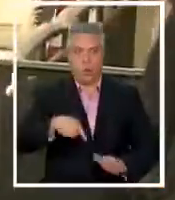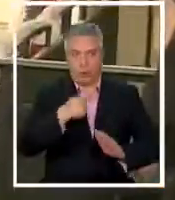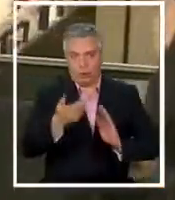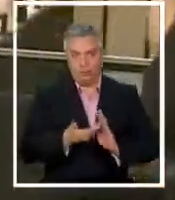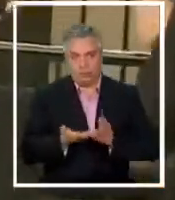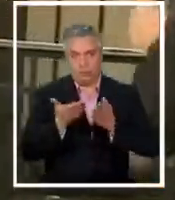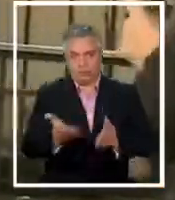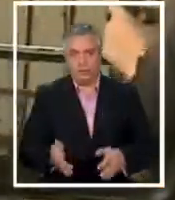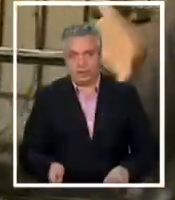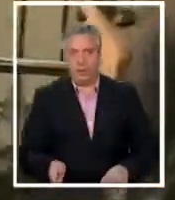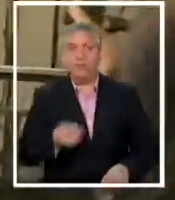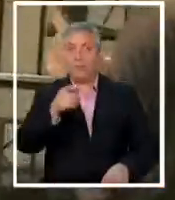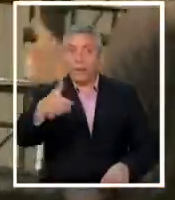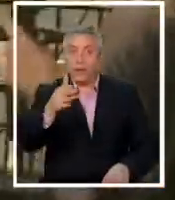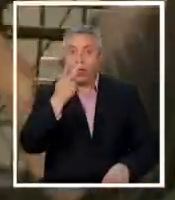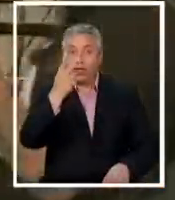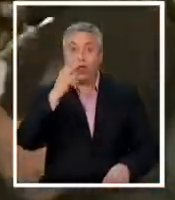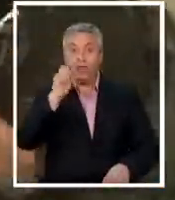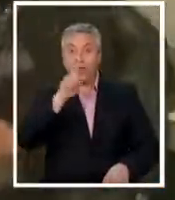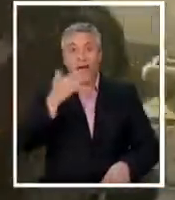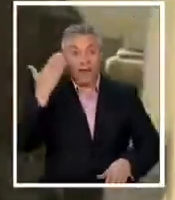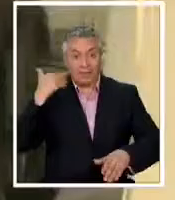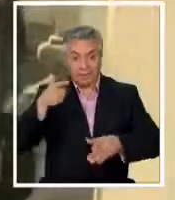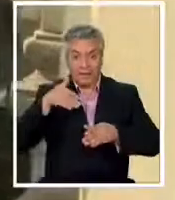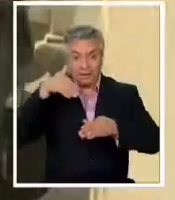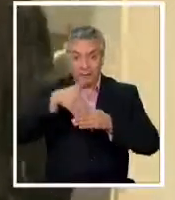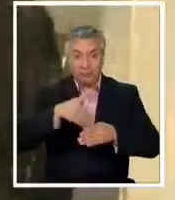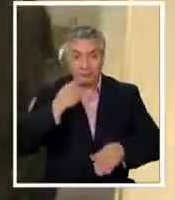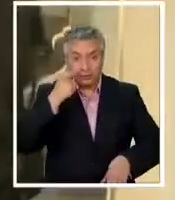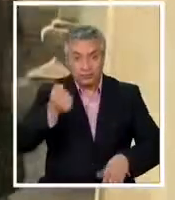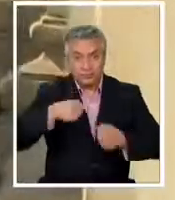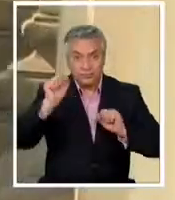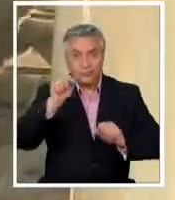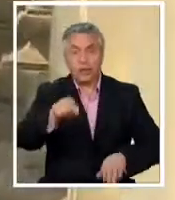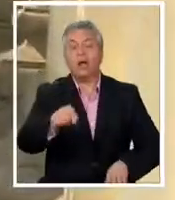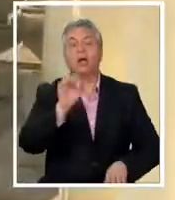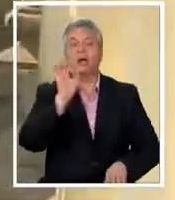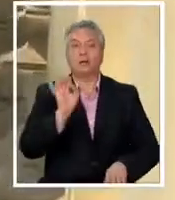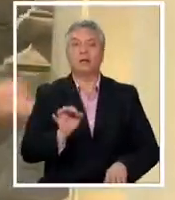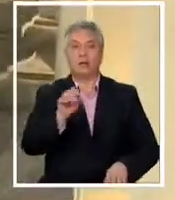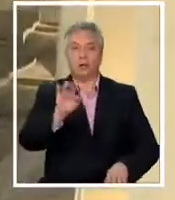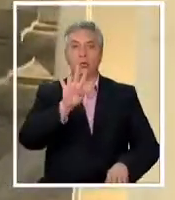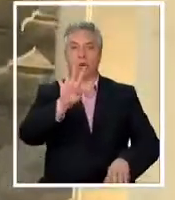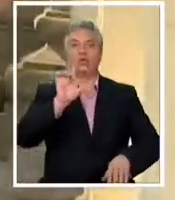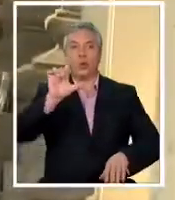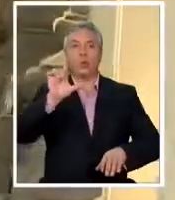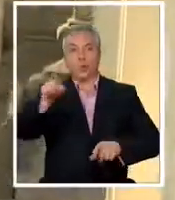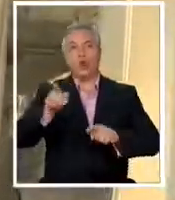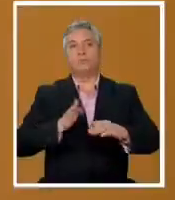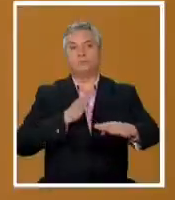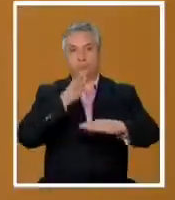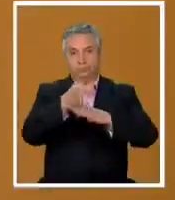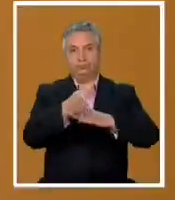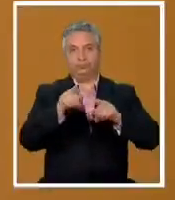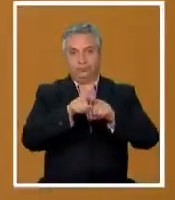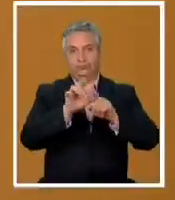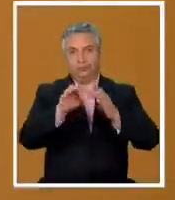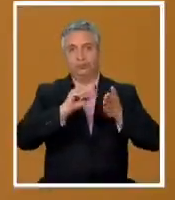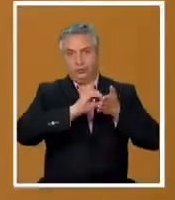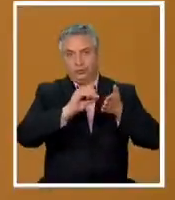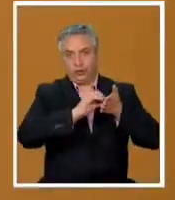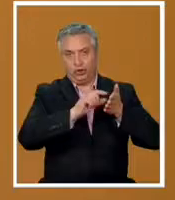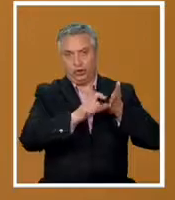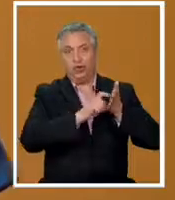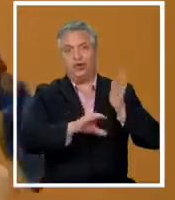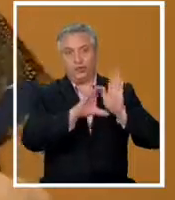Al igual como lo hizo a dos días de ser electo el próximo 4 de julio el presidente Gabriel Boric visitará la Convención Constitucional en